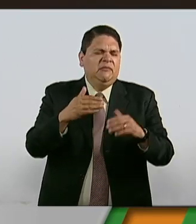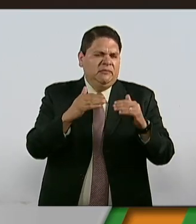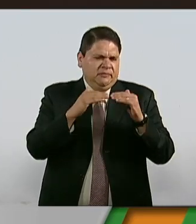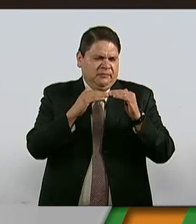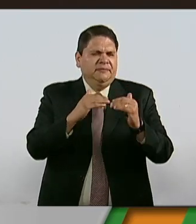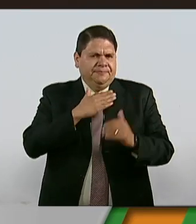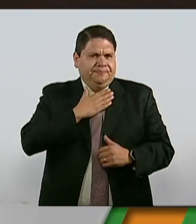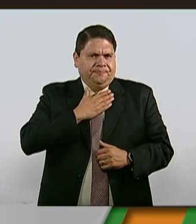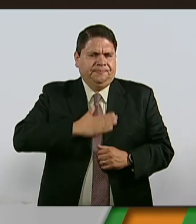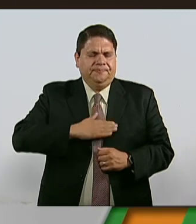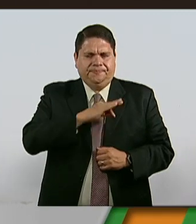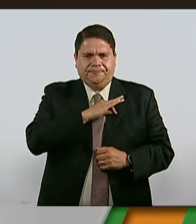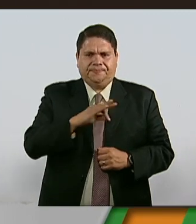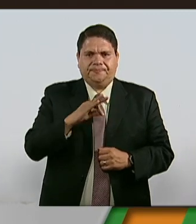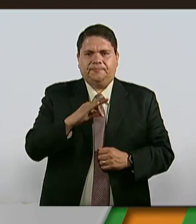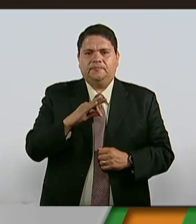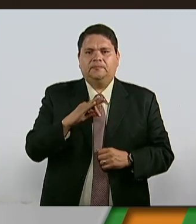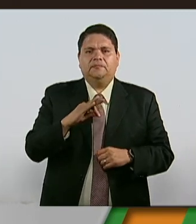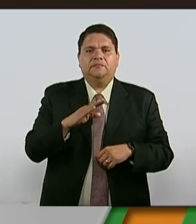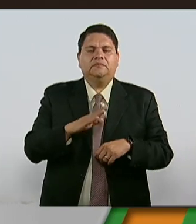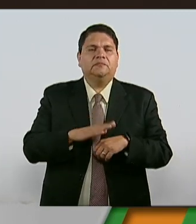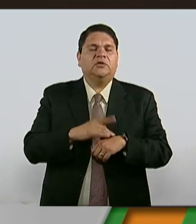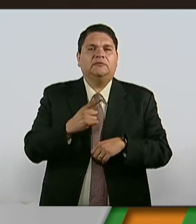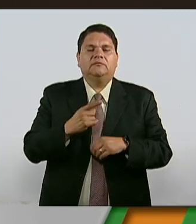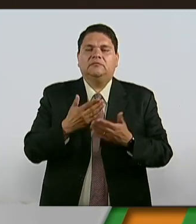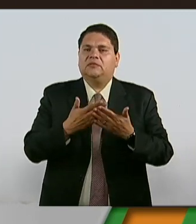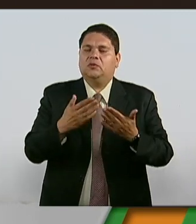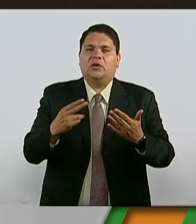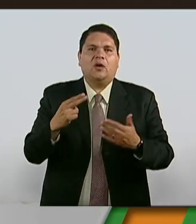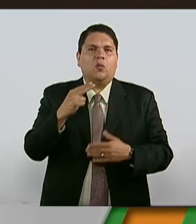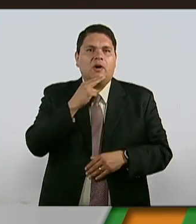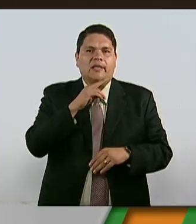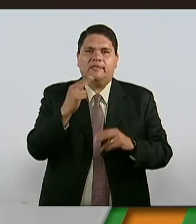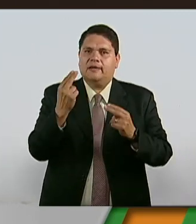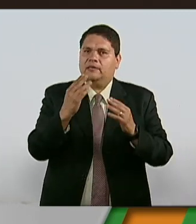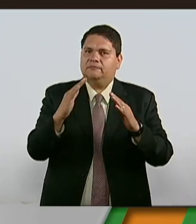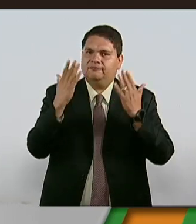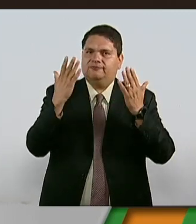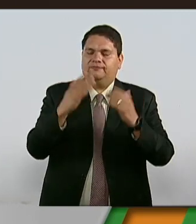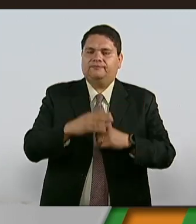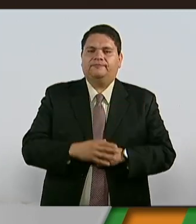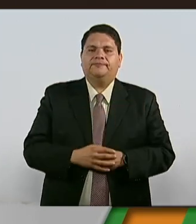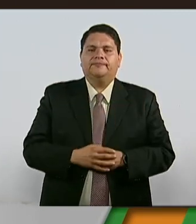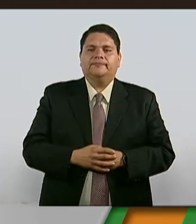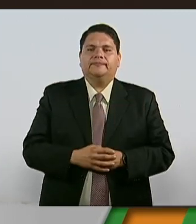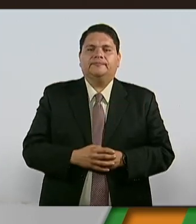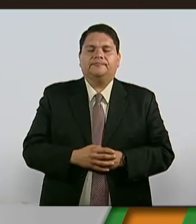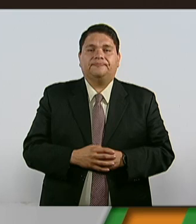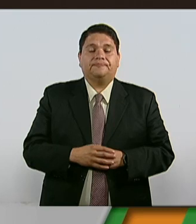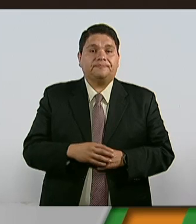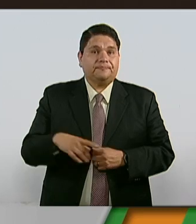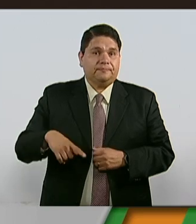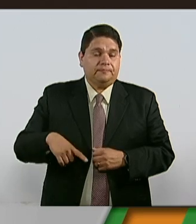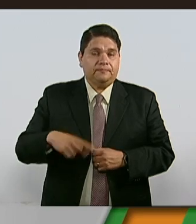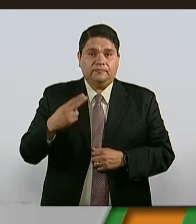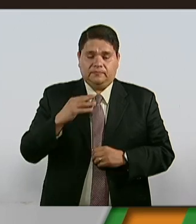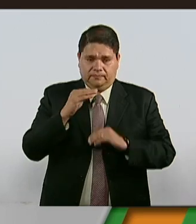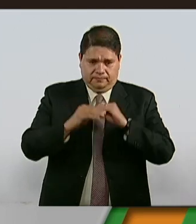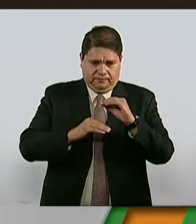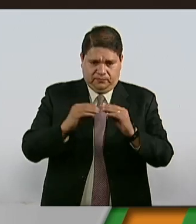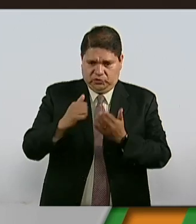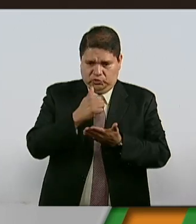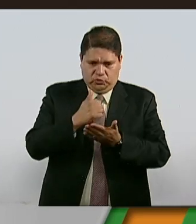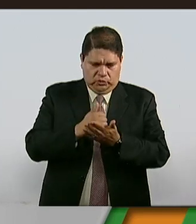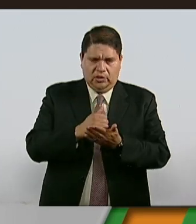que además resulta una urgente obligación del Estado, promover y garantizar ciudades